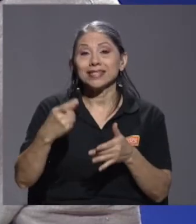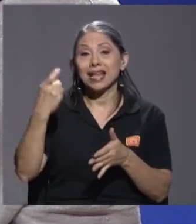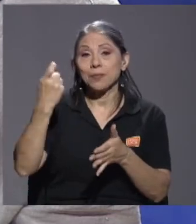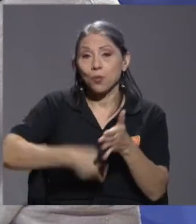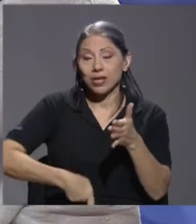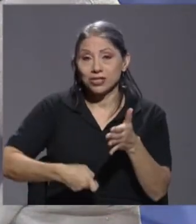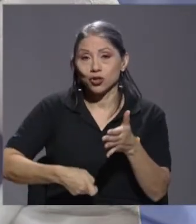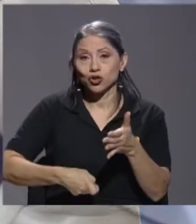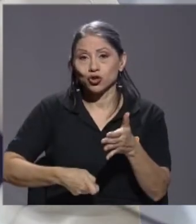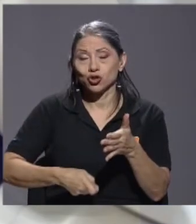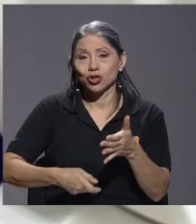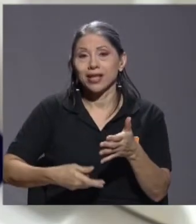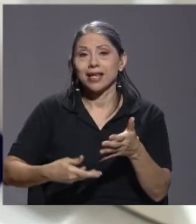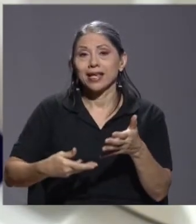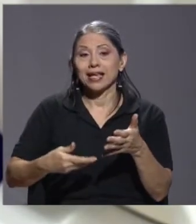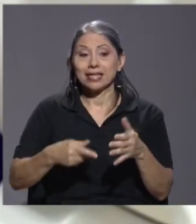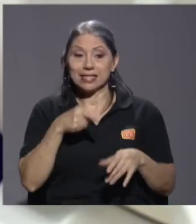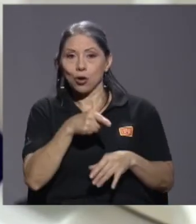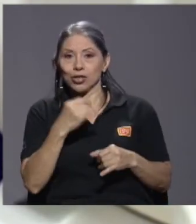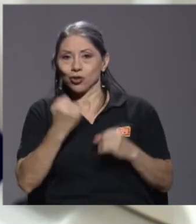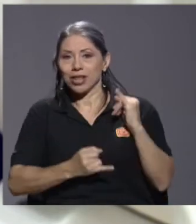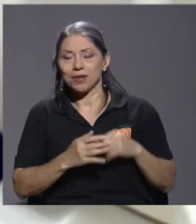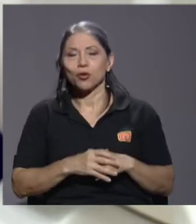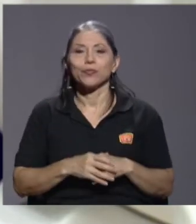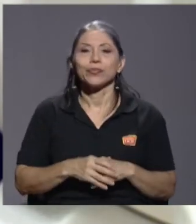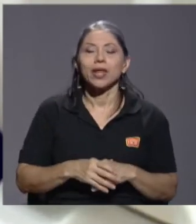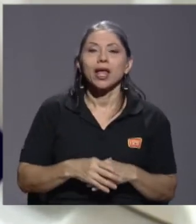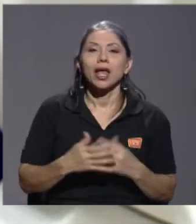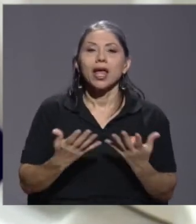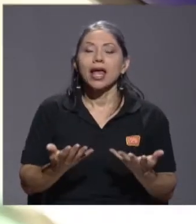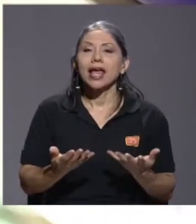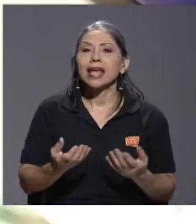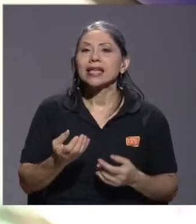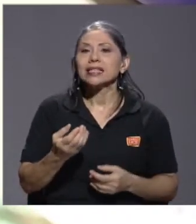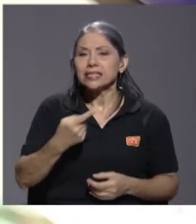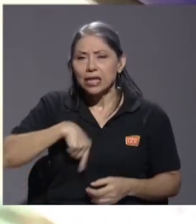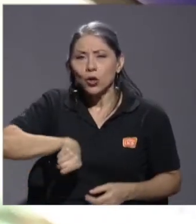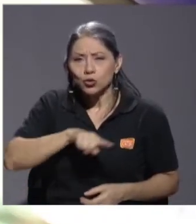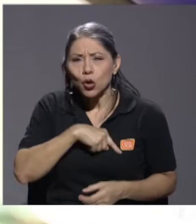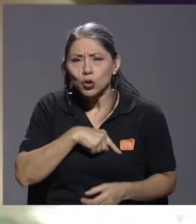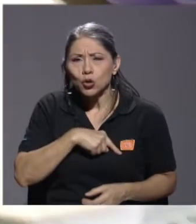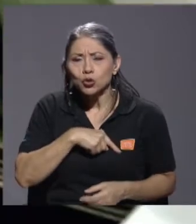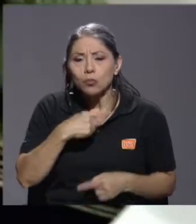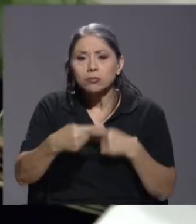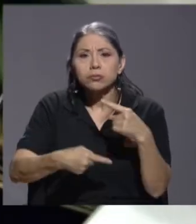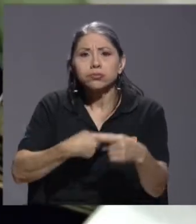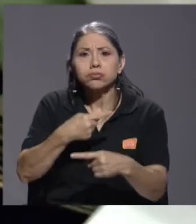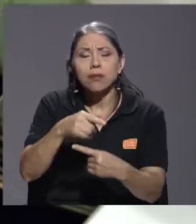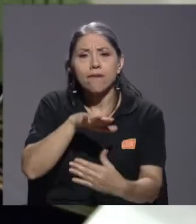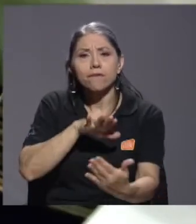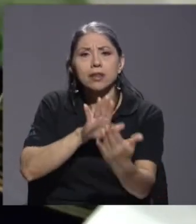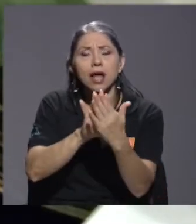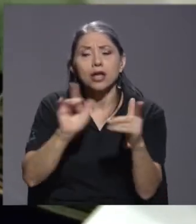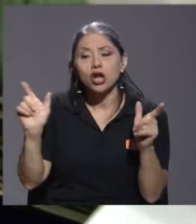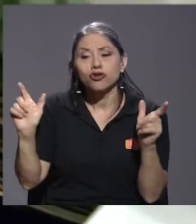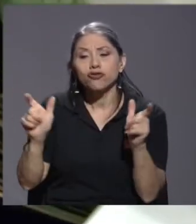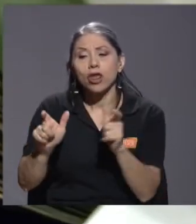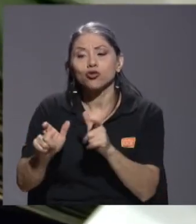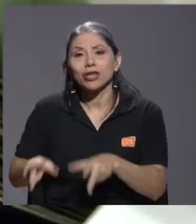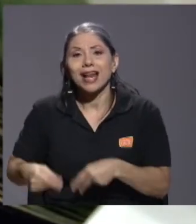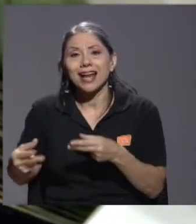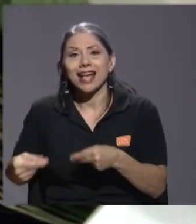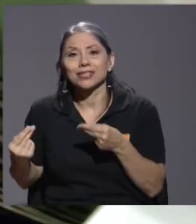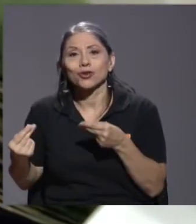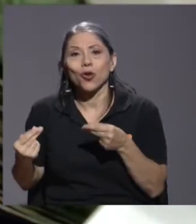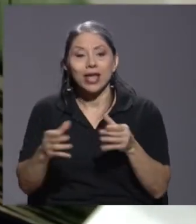y ya con esto termino. Digamos, si nos vemos enfrentados a reducir el gasto y aumentar los impuestos,